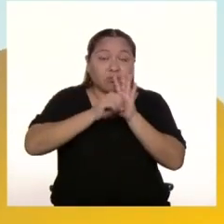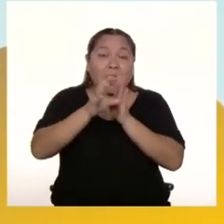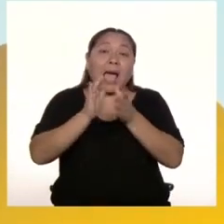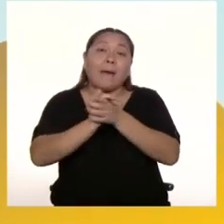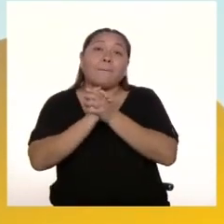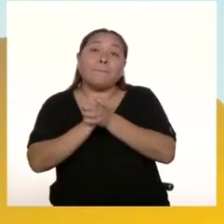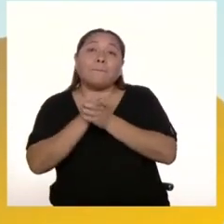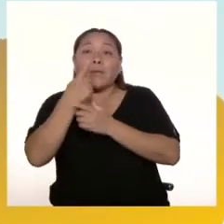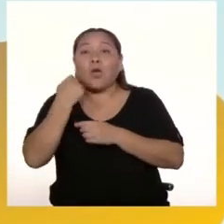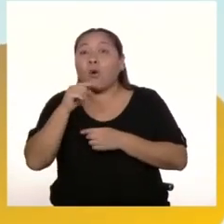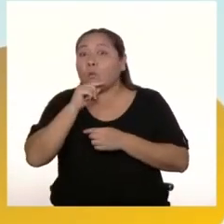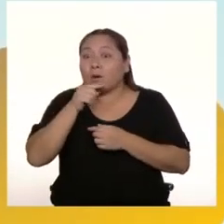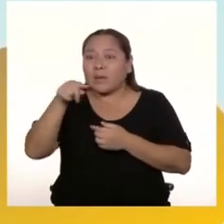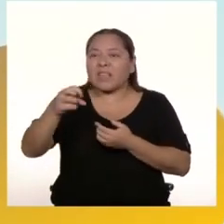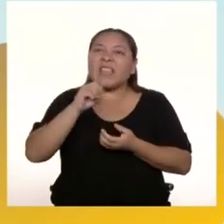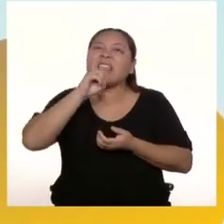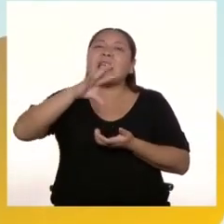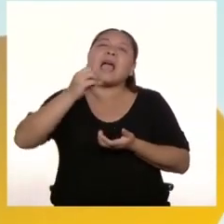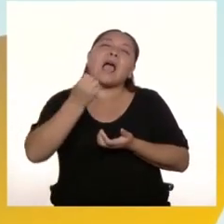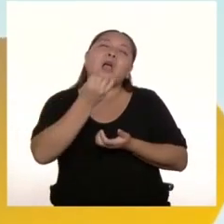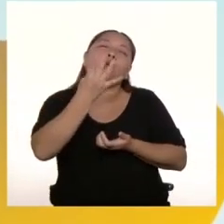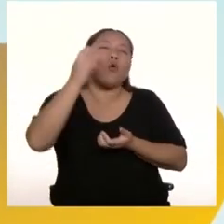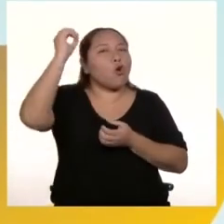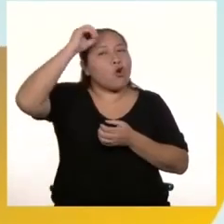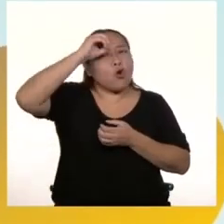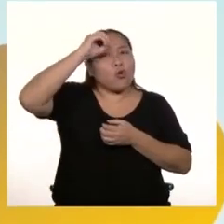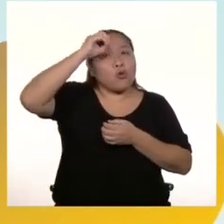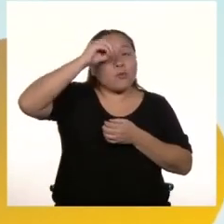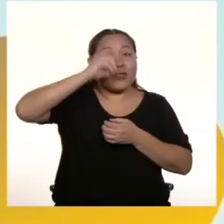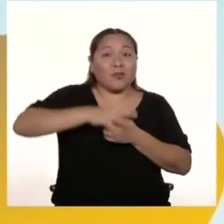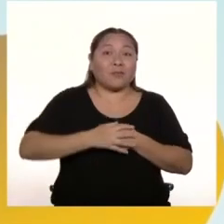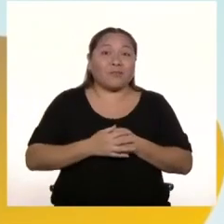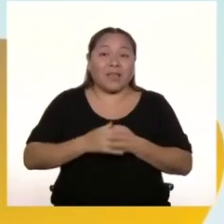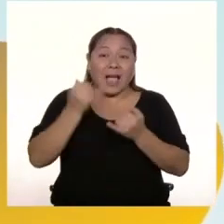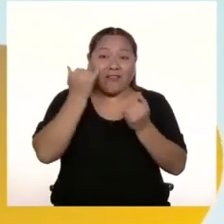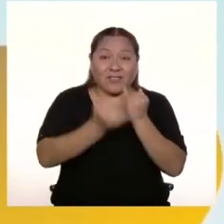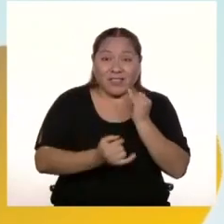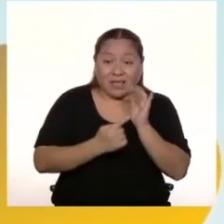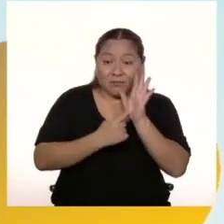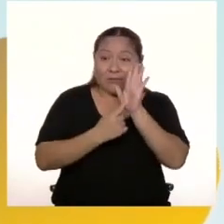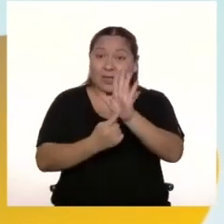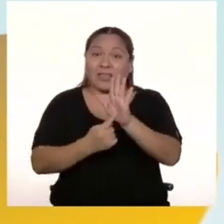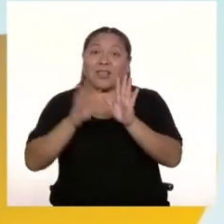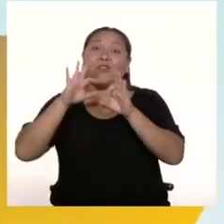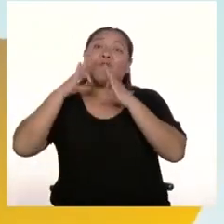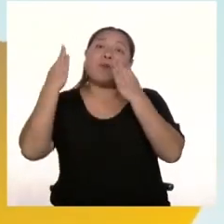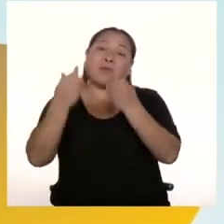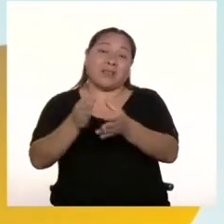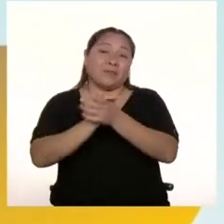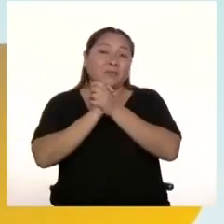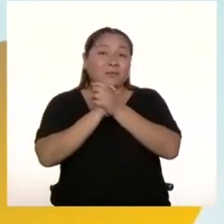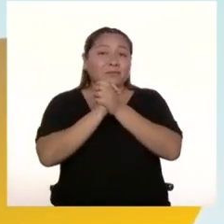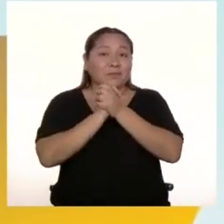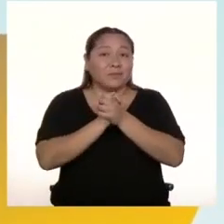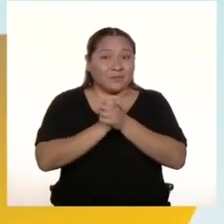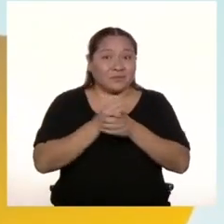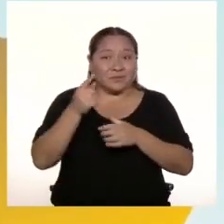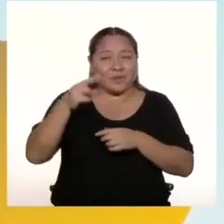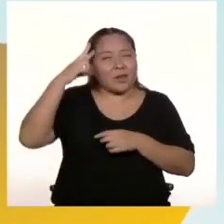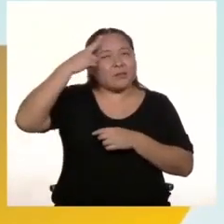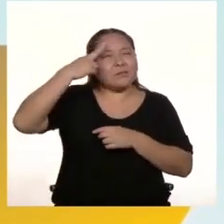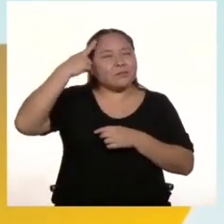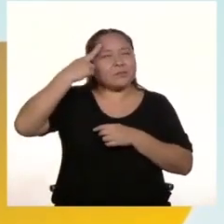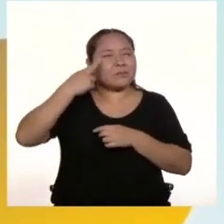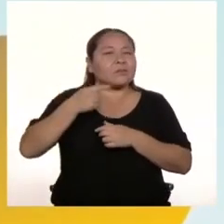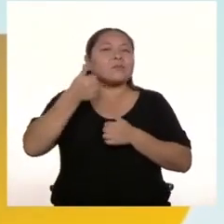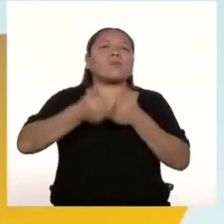puedan dar algunas sugerencias de mejora. Finalmente, comparte tu grabación con tu familia y amigos para reflexionar juntos